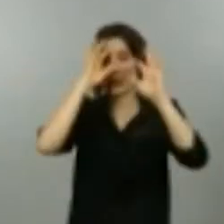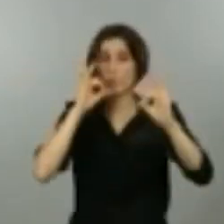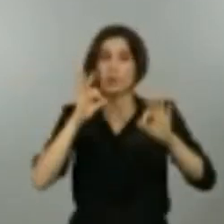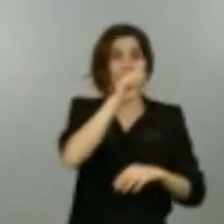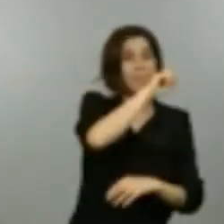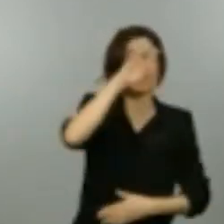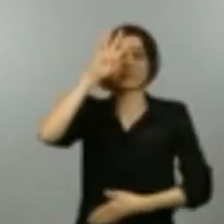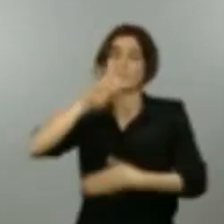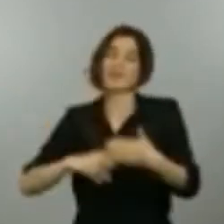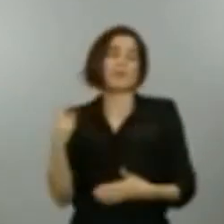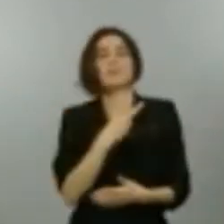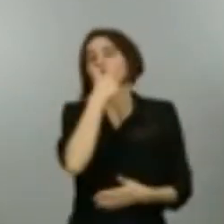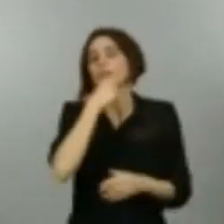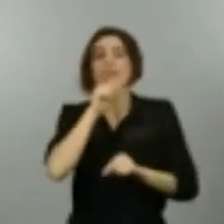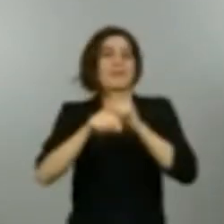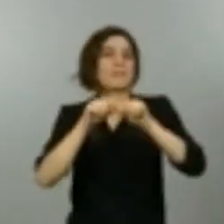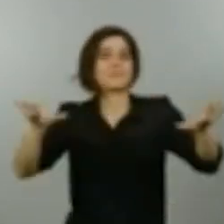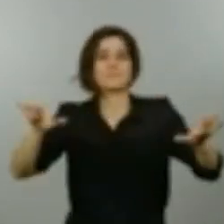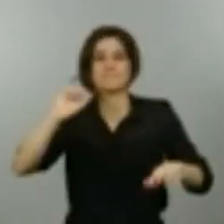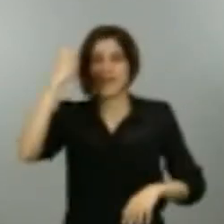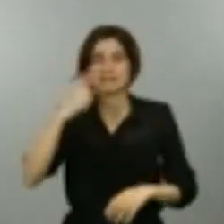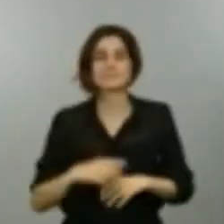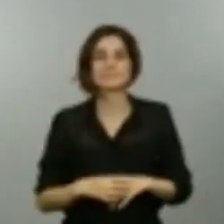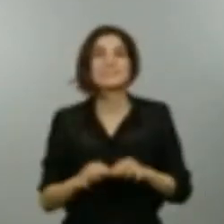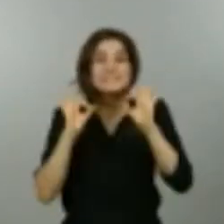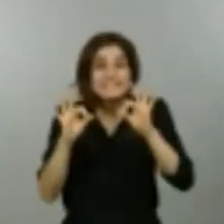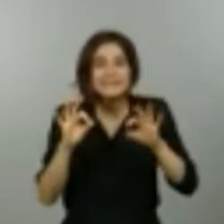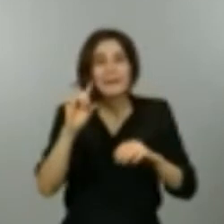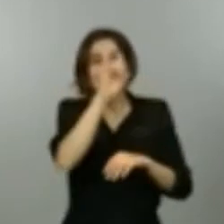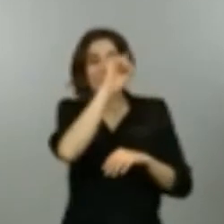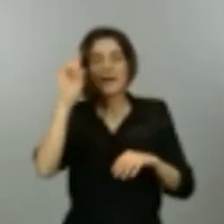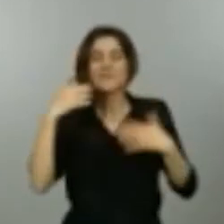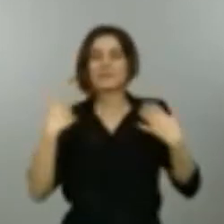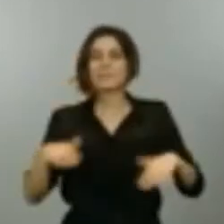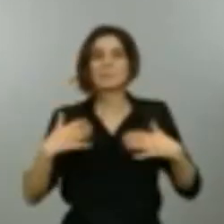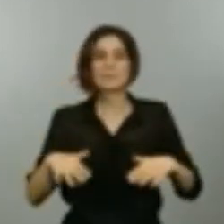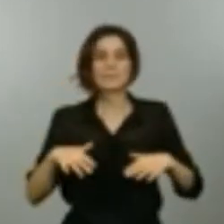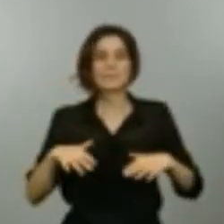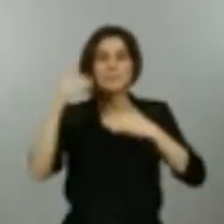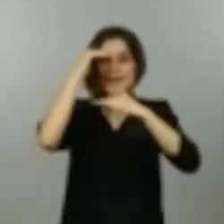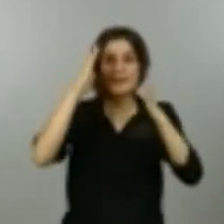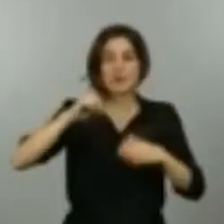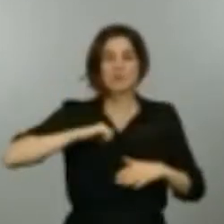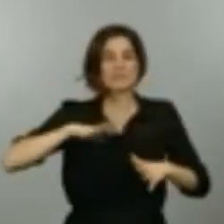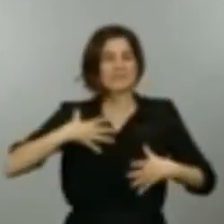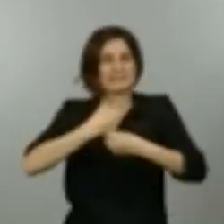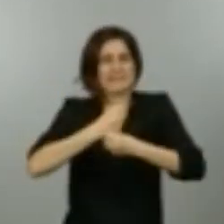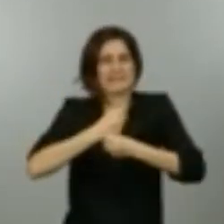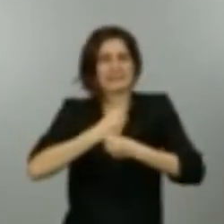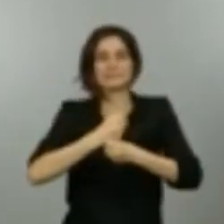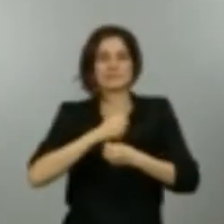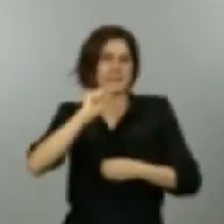una sobrecarga asistencial enorme, no comparable a la de ningún otro lugar salvo Barcelona, como acabo de